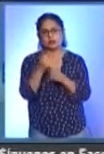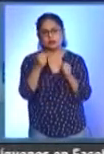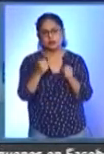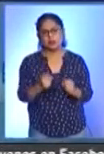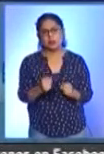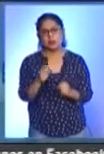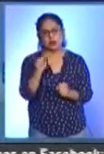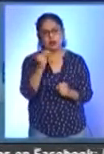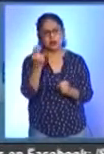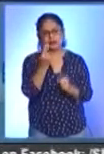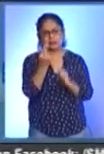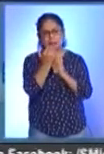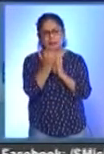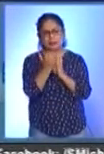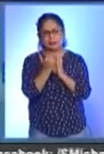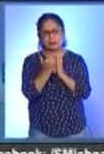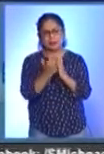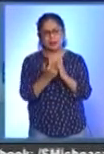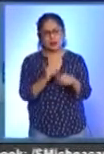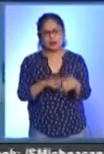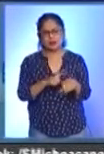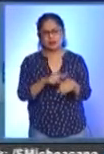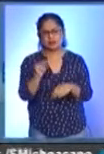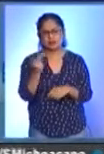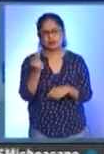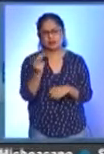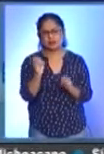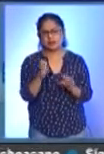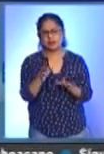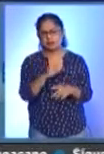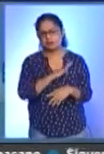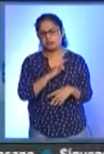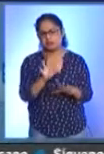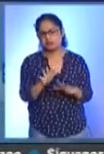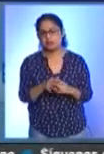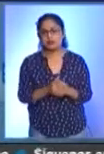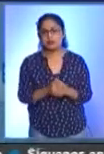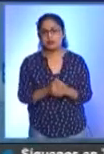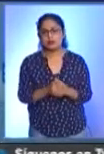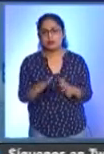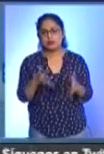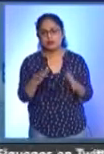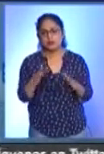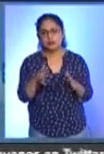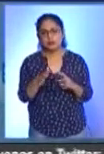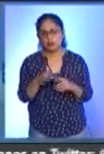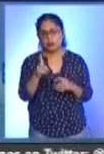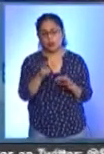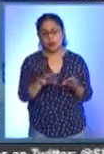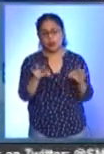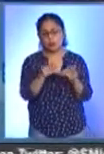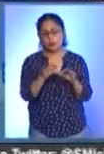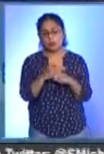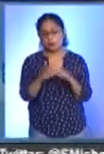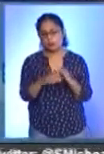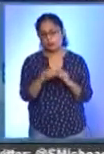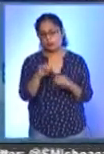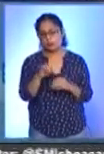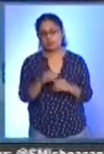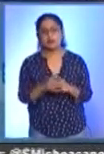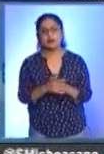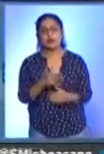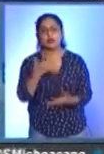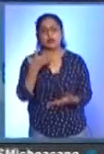necesario reducir más los horarios ni la operación solamente de giros esenciales. Y sin